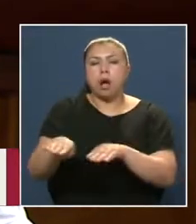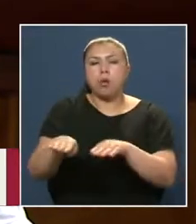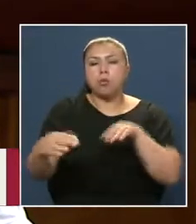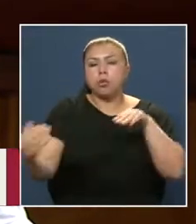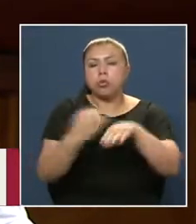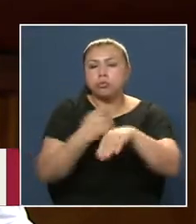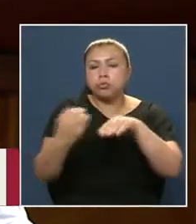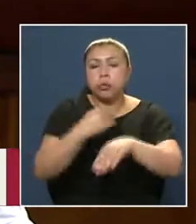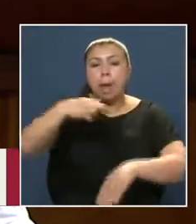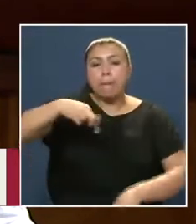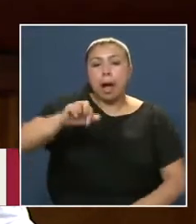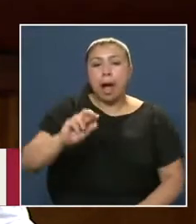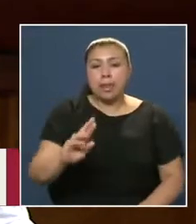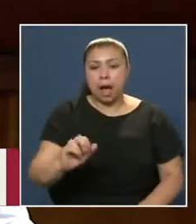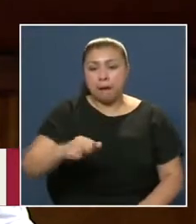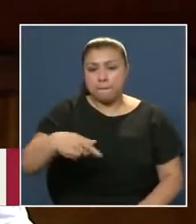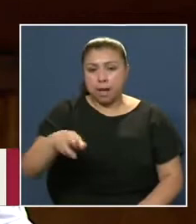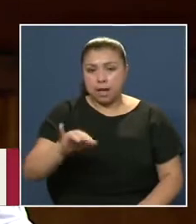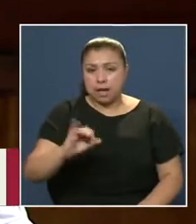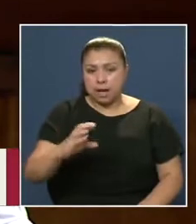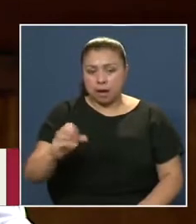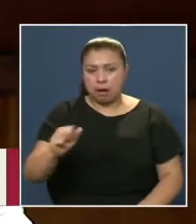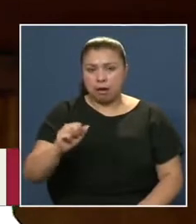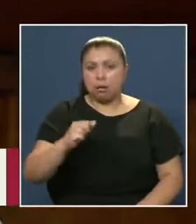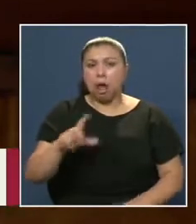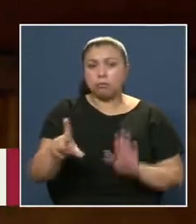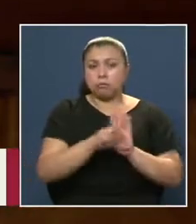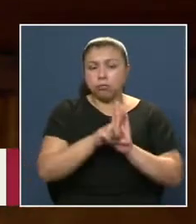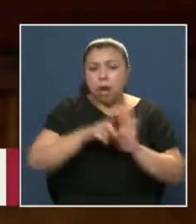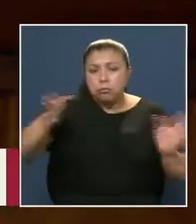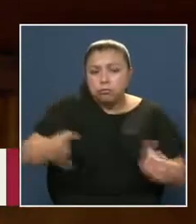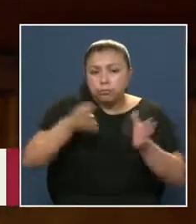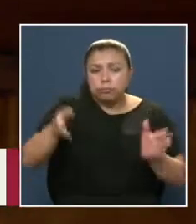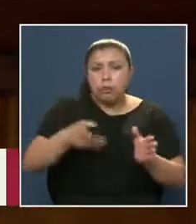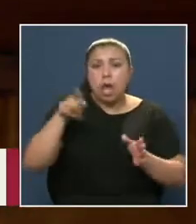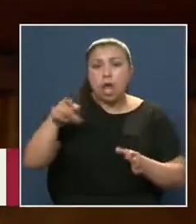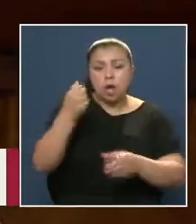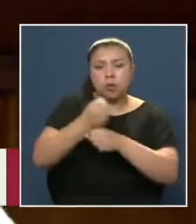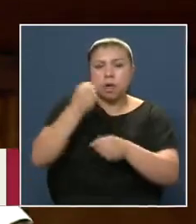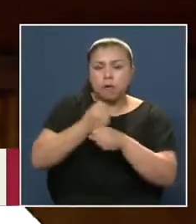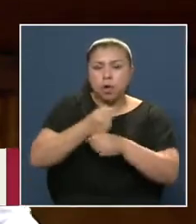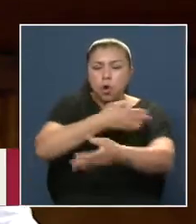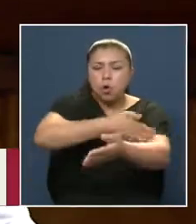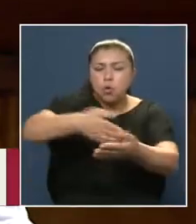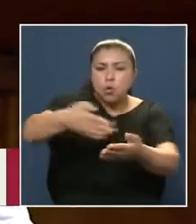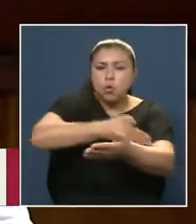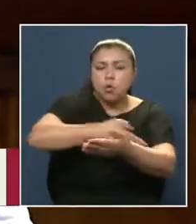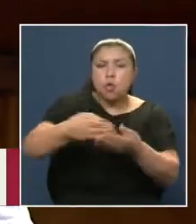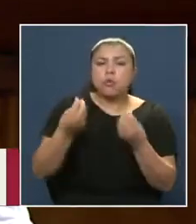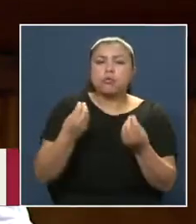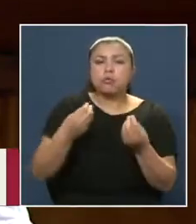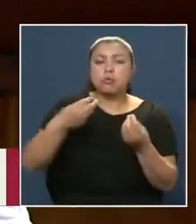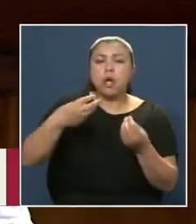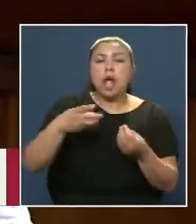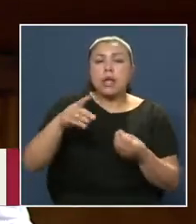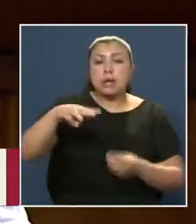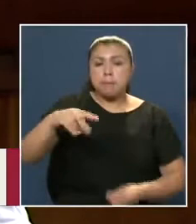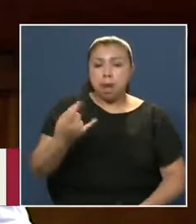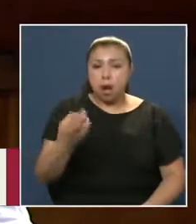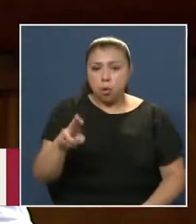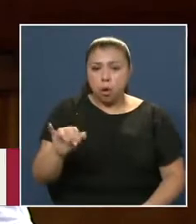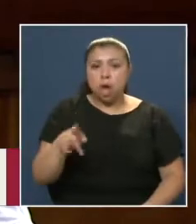Aprobando la ley Impulsando la ley Para que eso Se financiara Era una obra En ese momento Muy millonaria Y Maurás Fue uno de los que